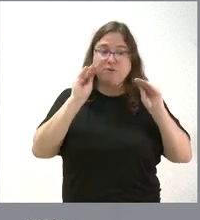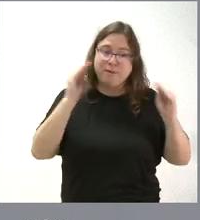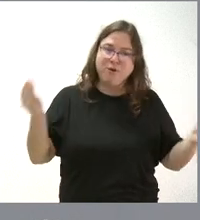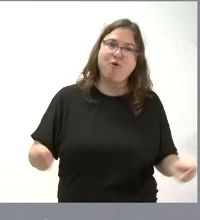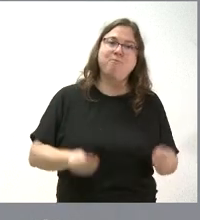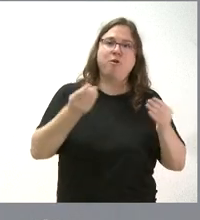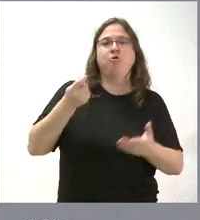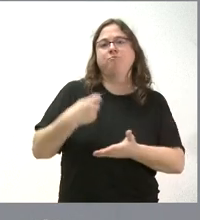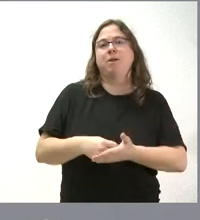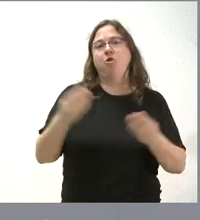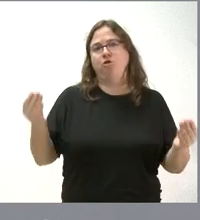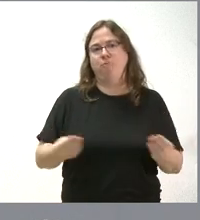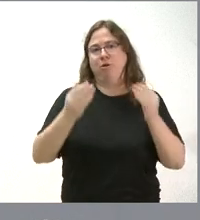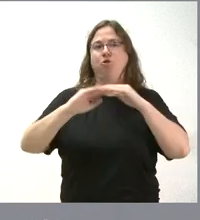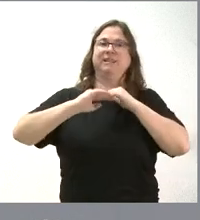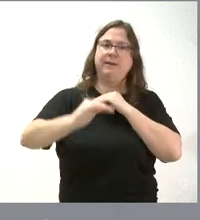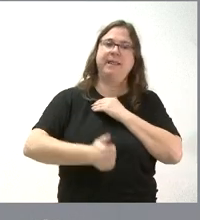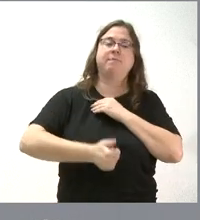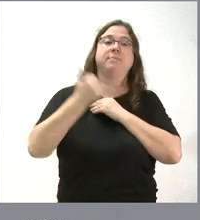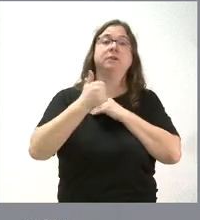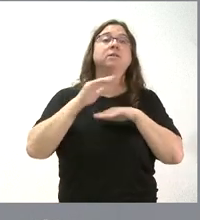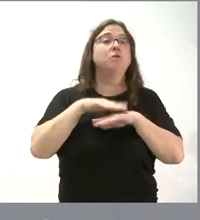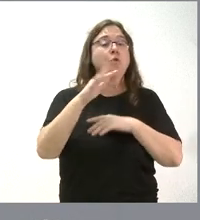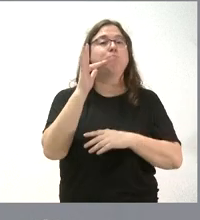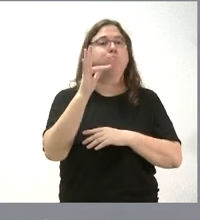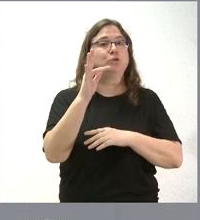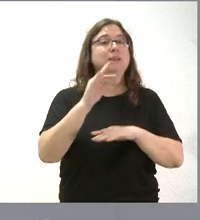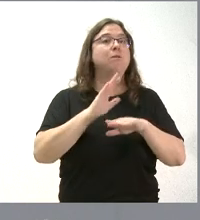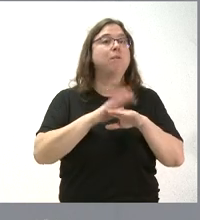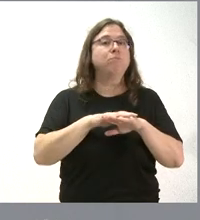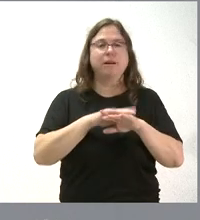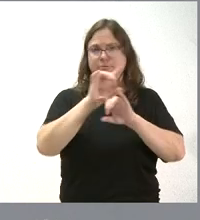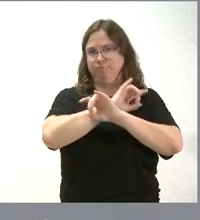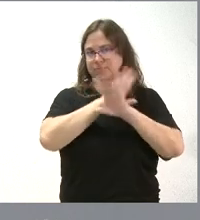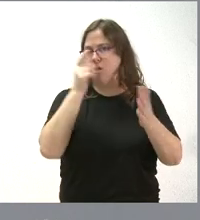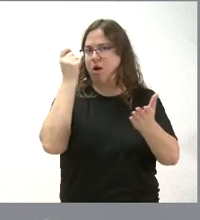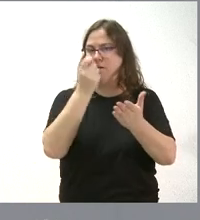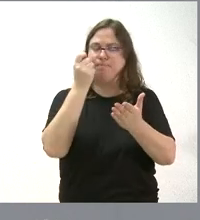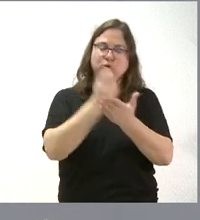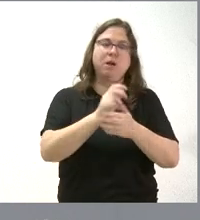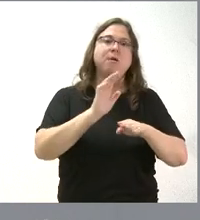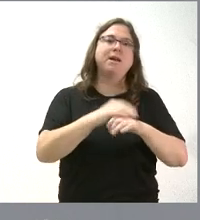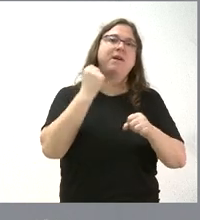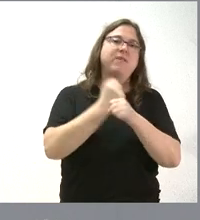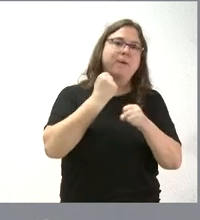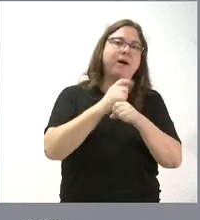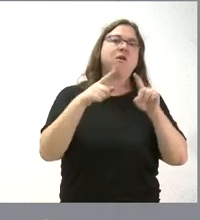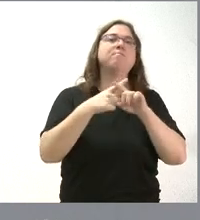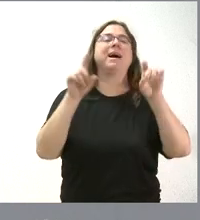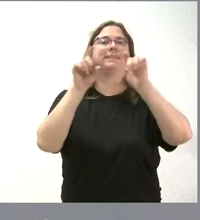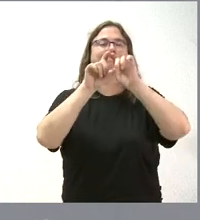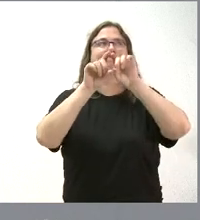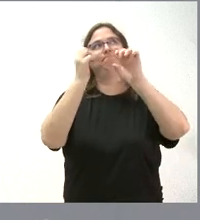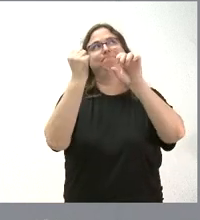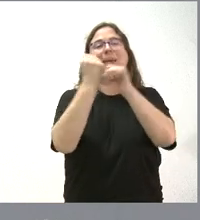mayor estabilidad en el empleo. Y todo esto es positivo y por eso hacemos una apuesta claramente por los trabajadores, por el empleo en nuestra Castilla y León y porque el